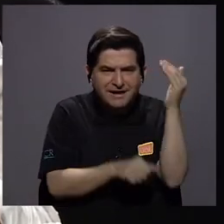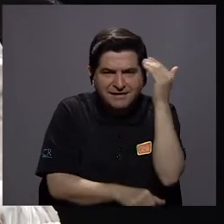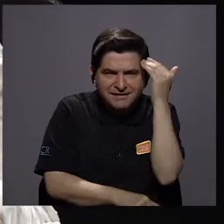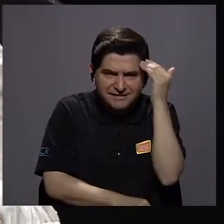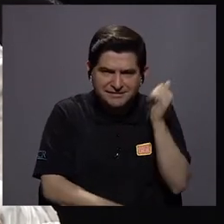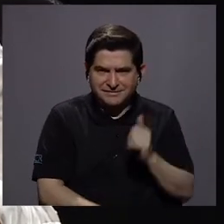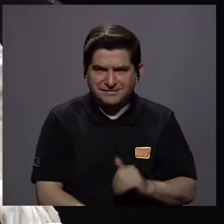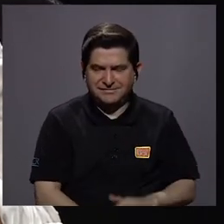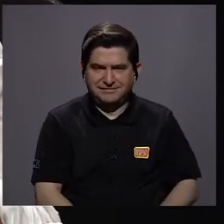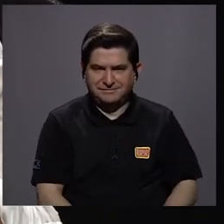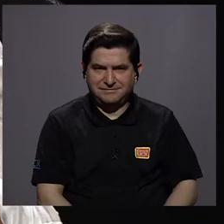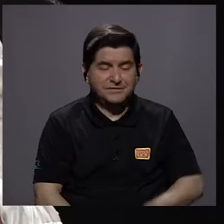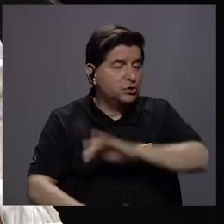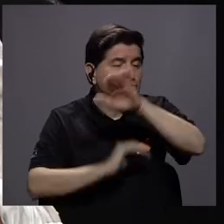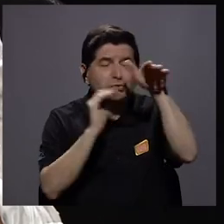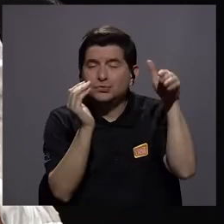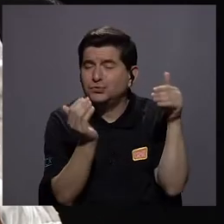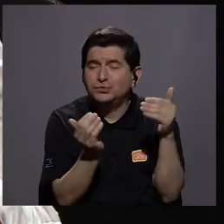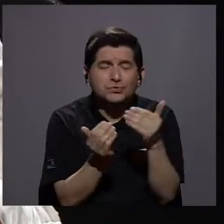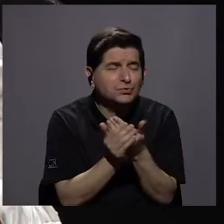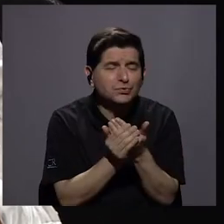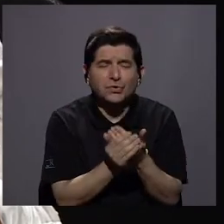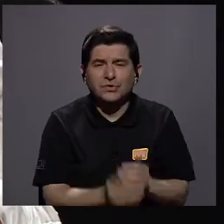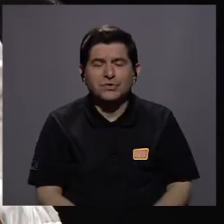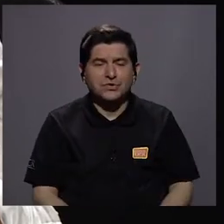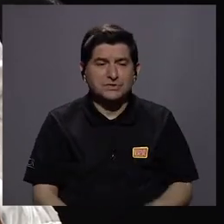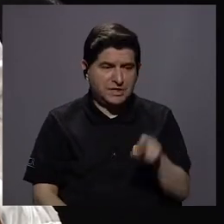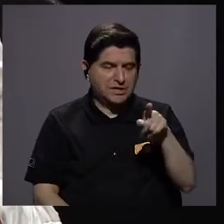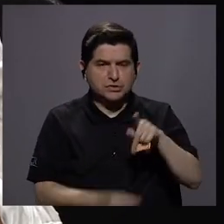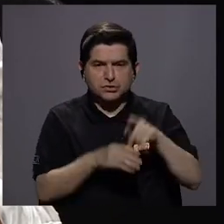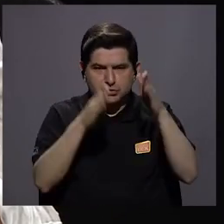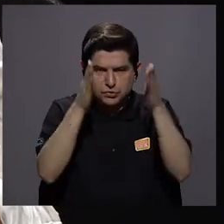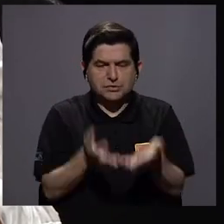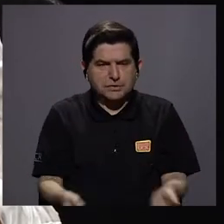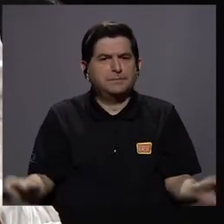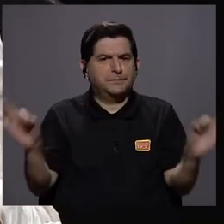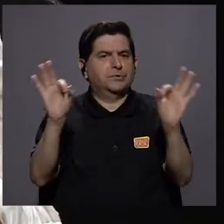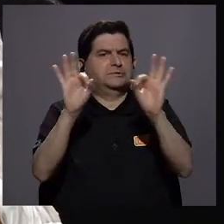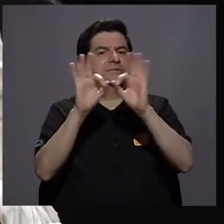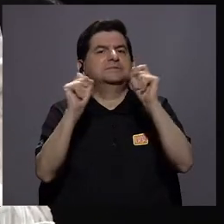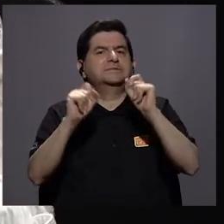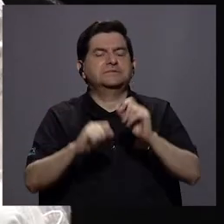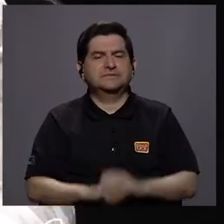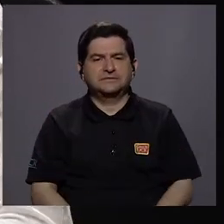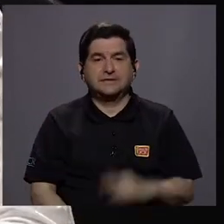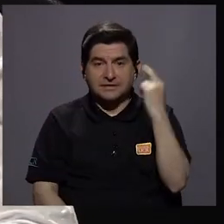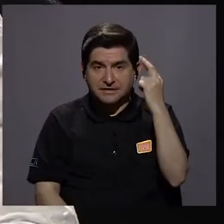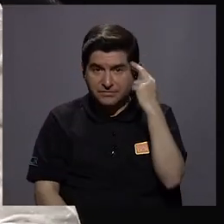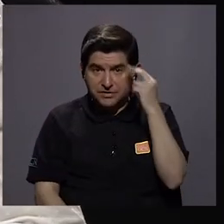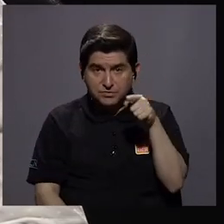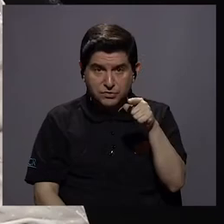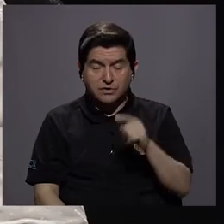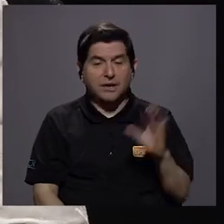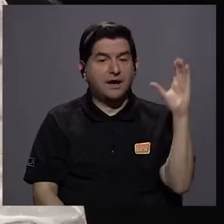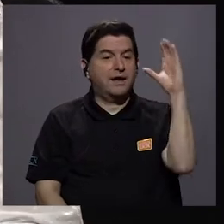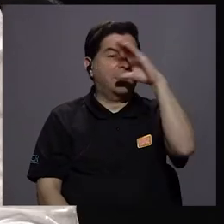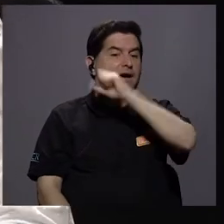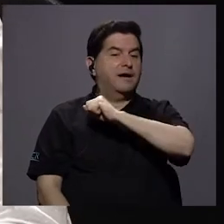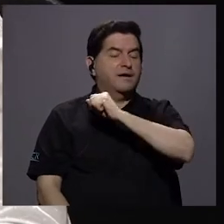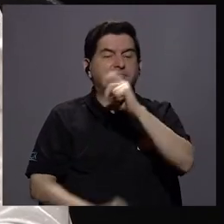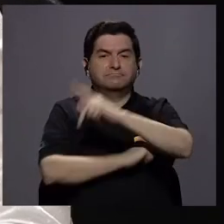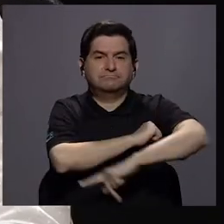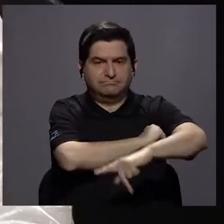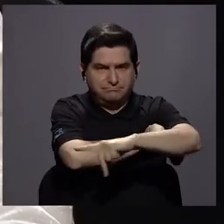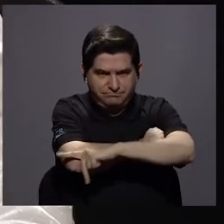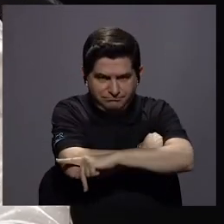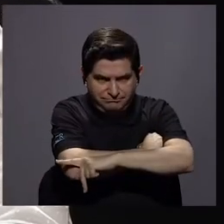Entonces, todos estos actores van a ser claves. Por eso usted ve que aquellos países